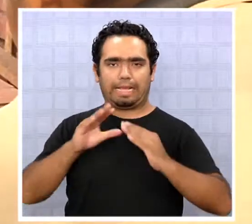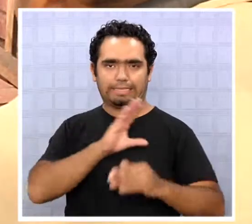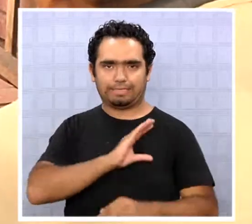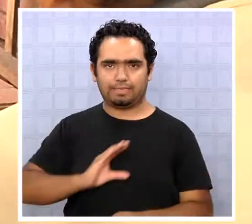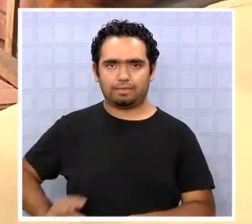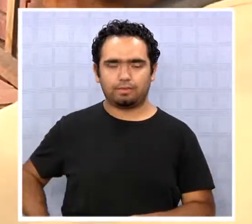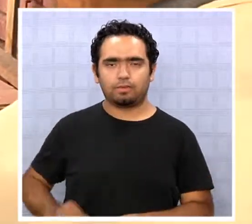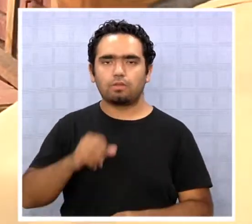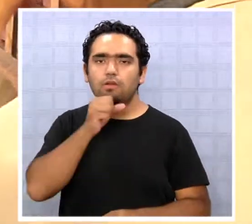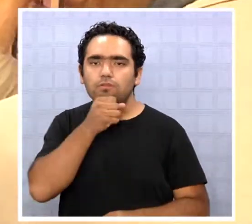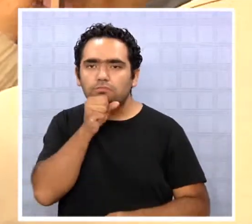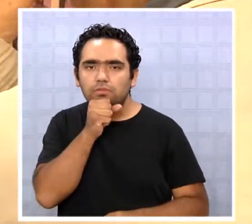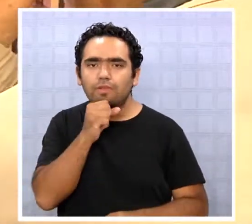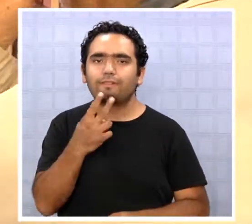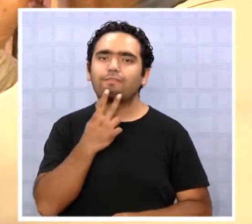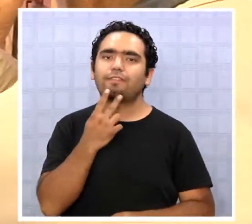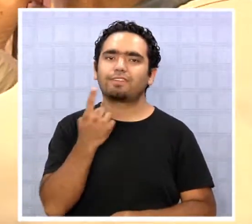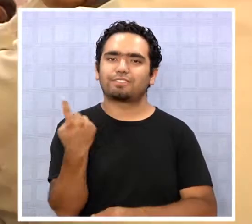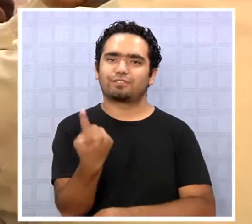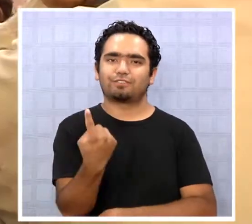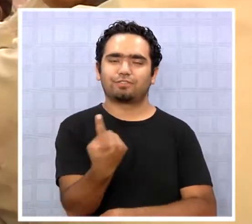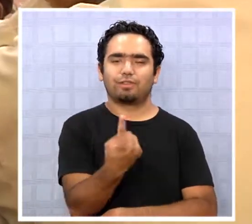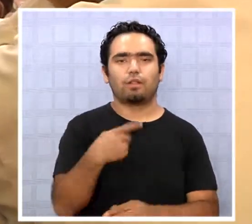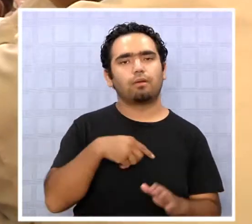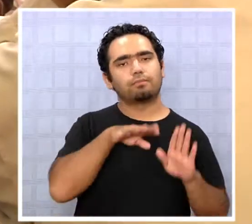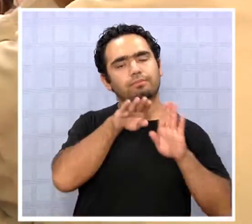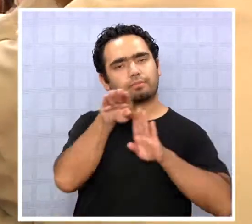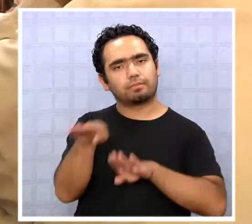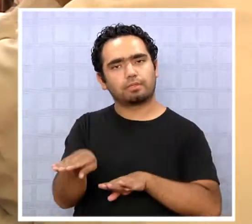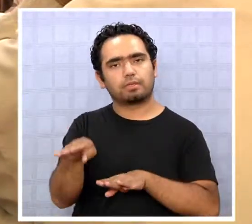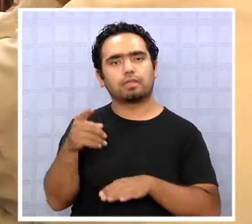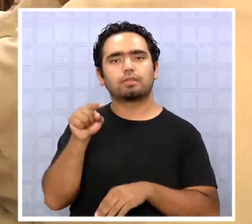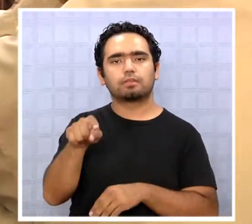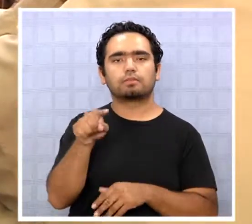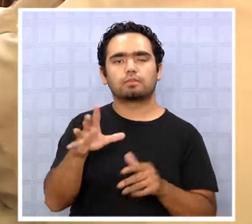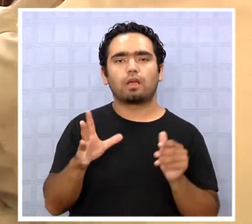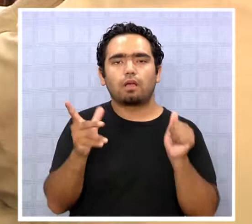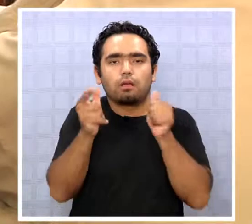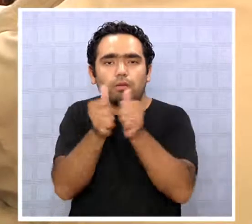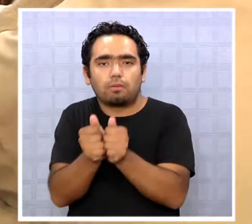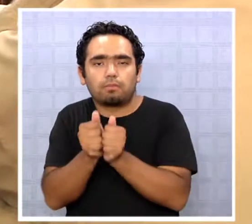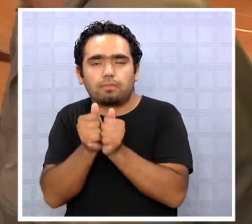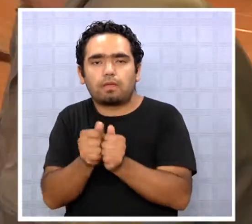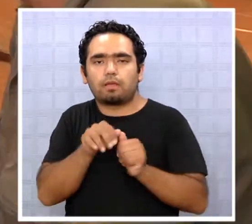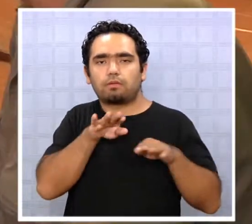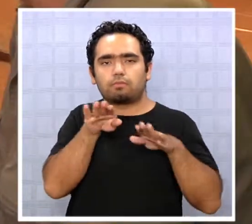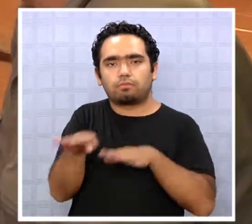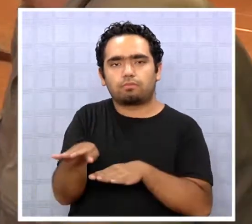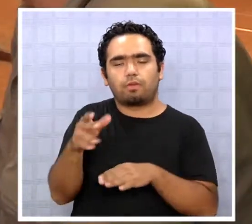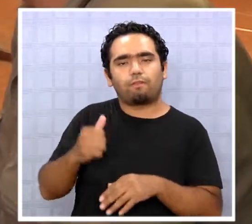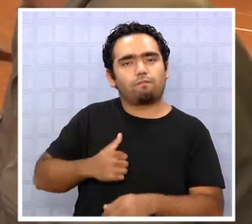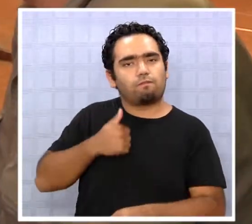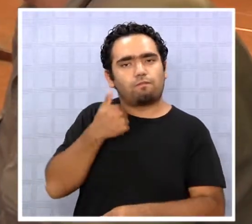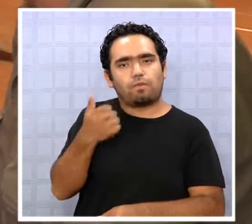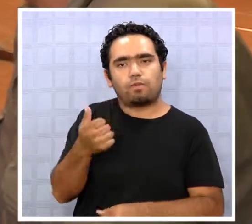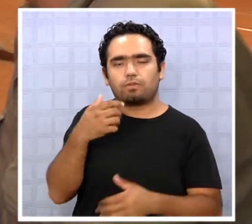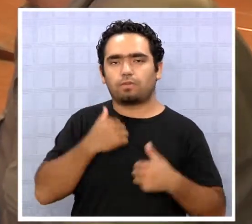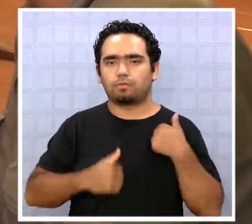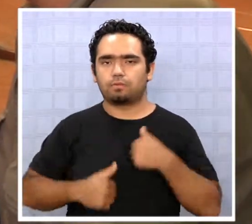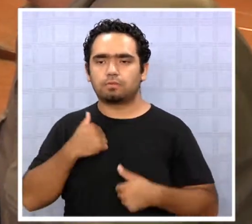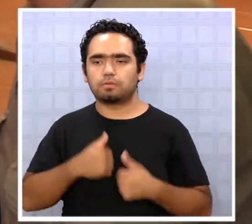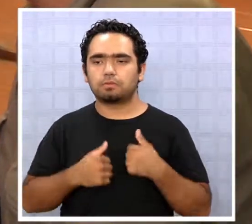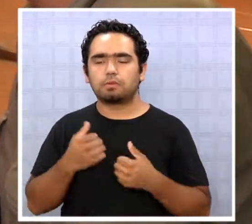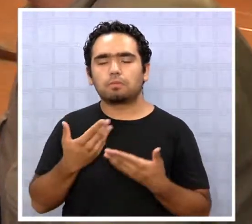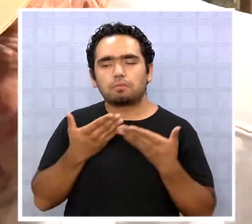viven solos. A estos se les acompaña con voluntariado y profesionales para que puedan visitarlos y puedan ser atendidos.